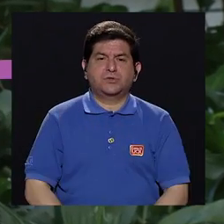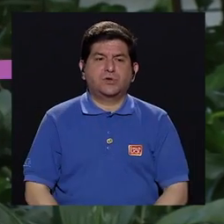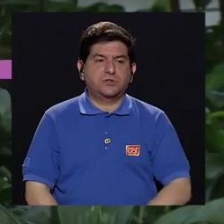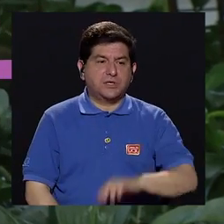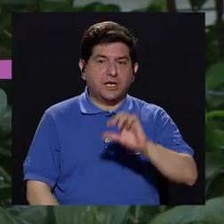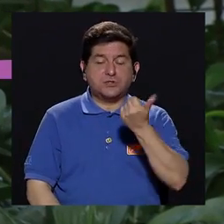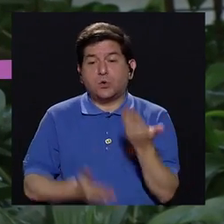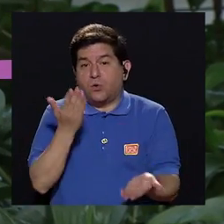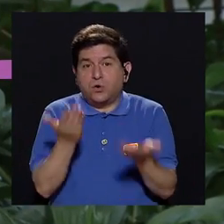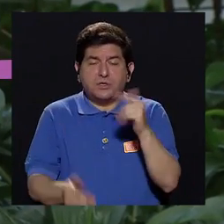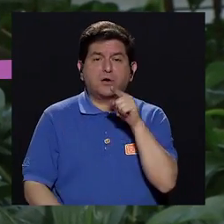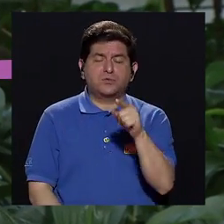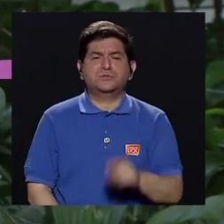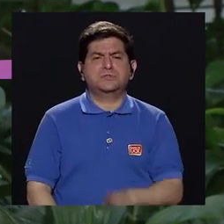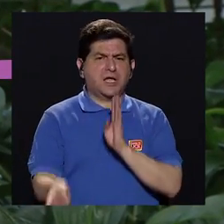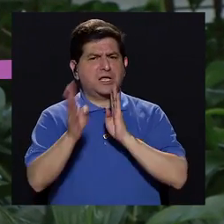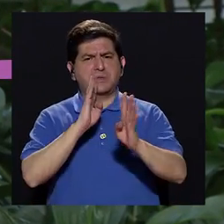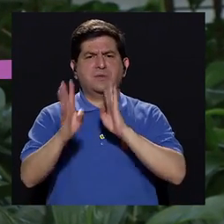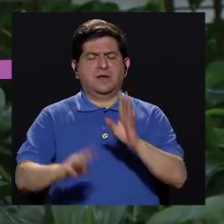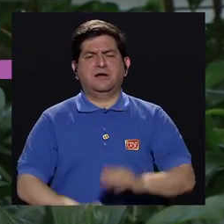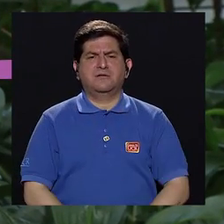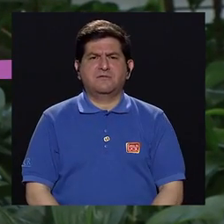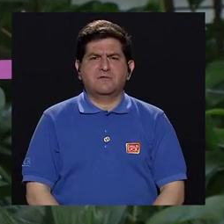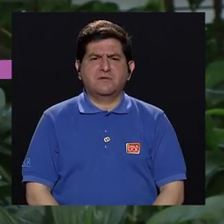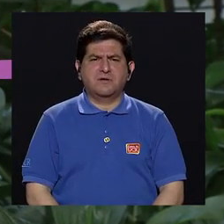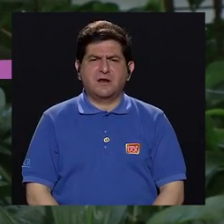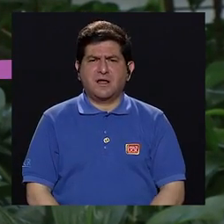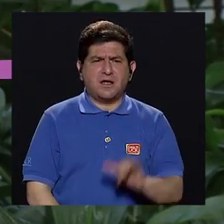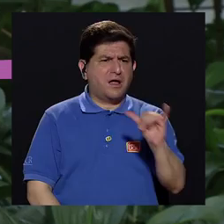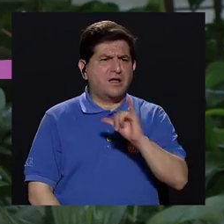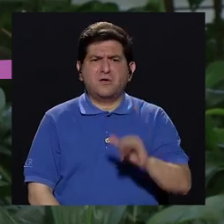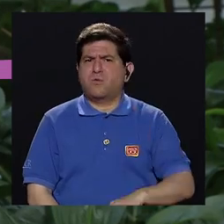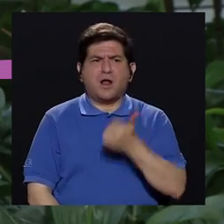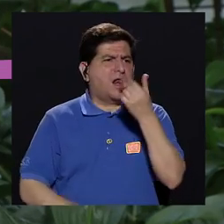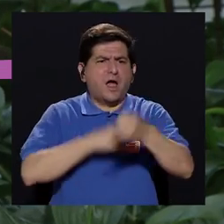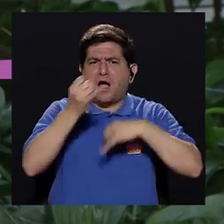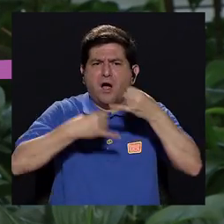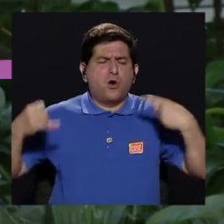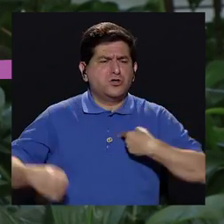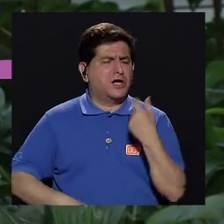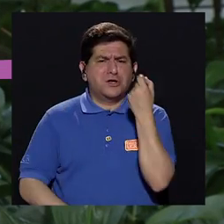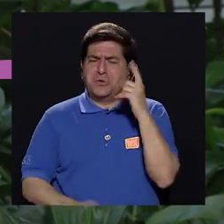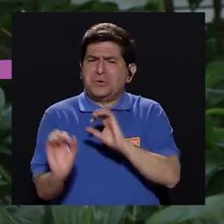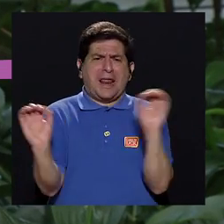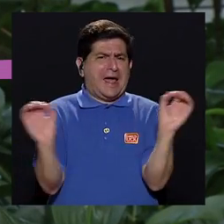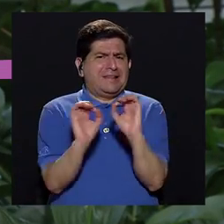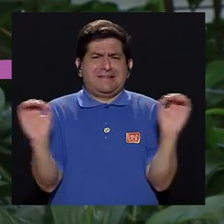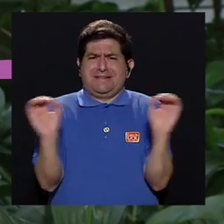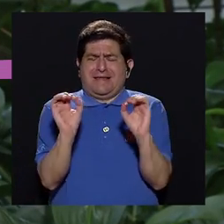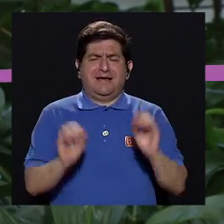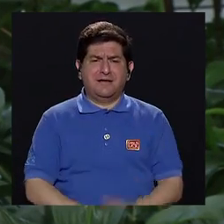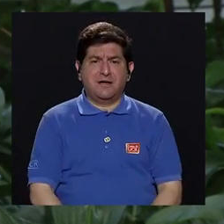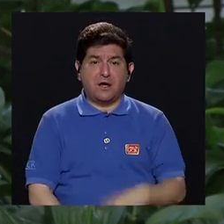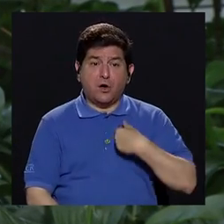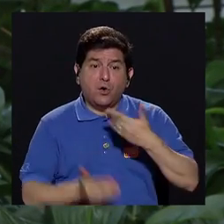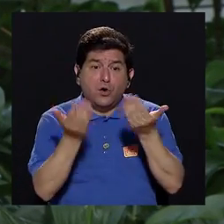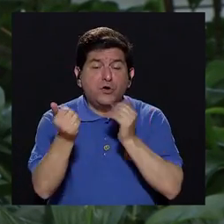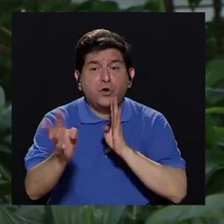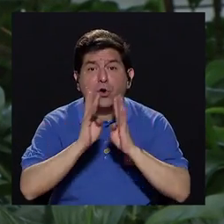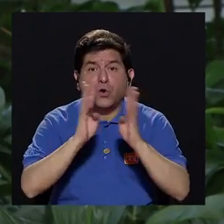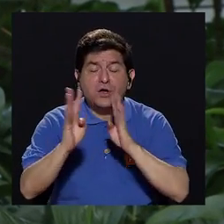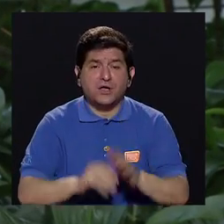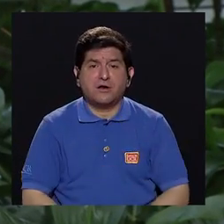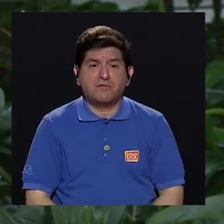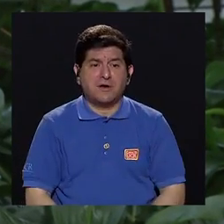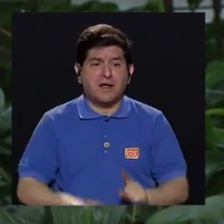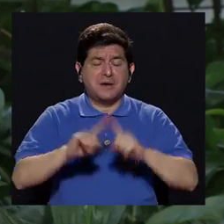Hay otros en donde usted me está hablando y me está hablando en chino porque no entiendo absolutamente nada. O cuando yo quiero